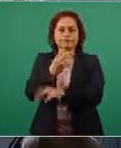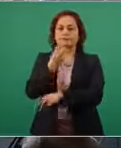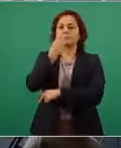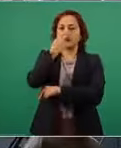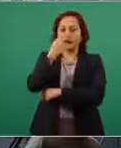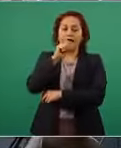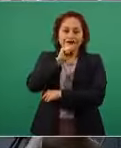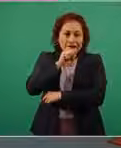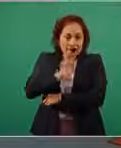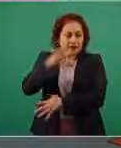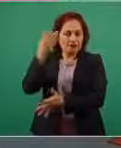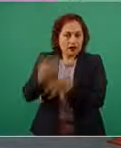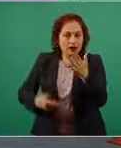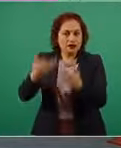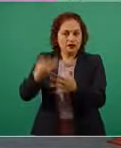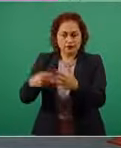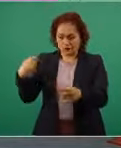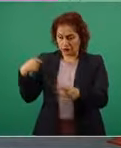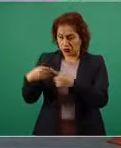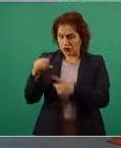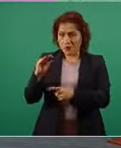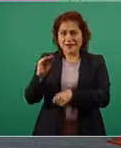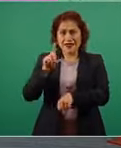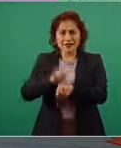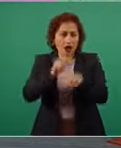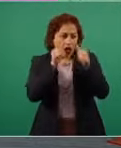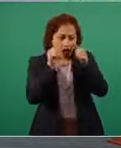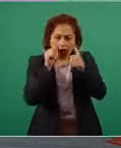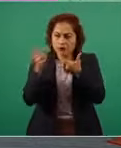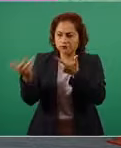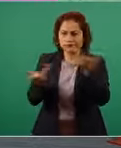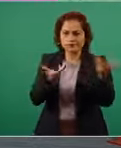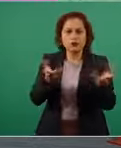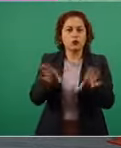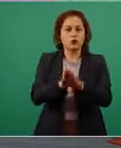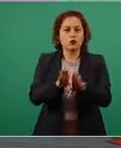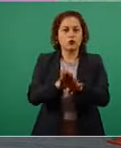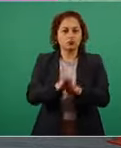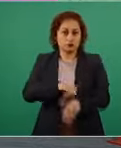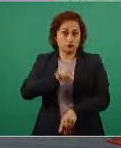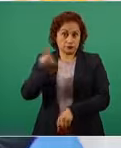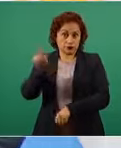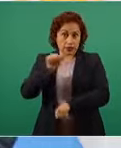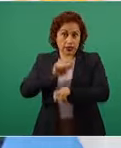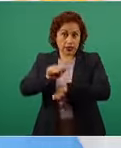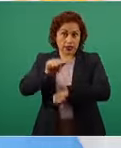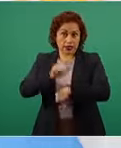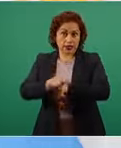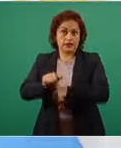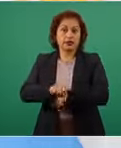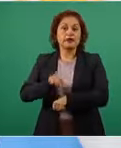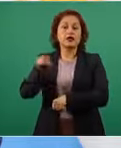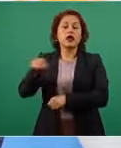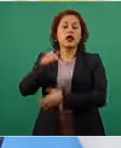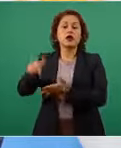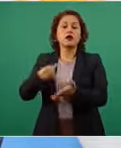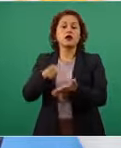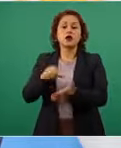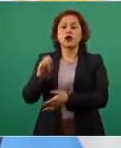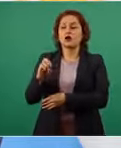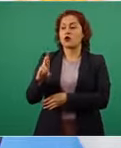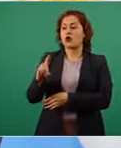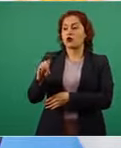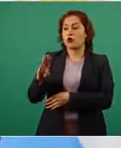artificiales en la Argentina dos hermanos en Córdoba habían montado una